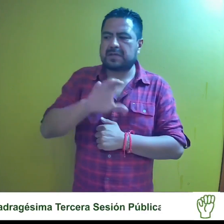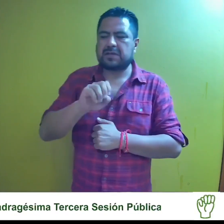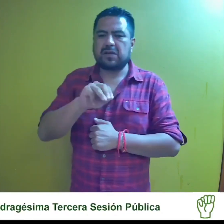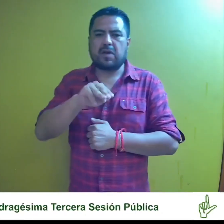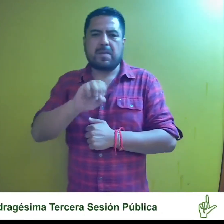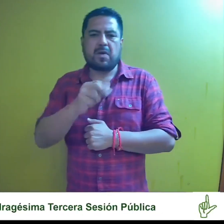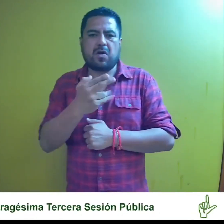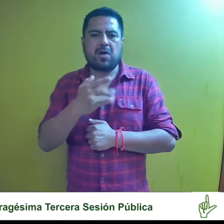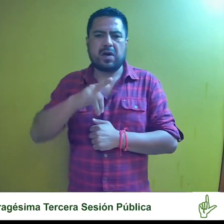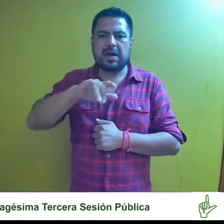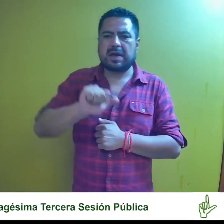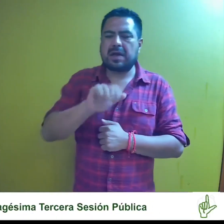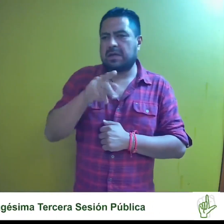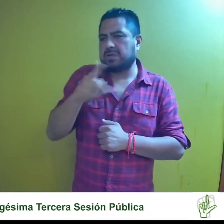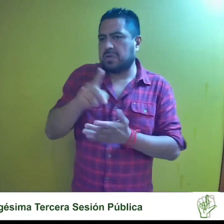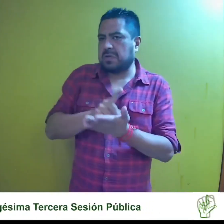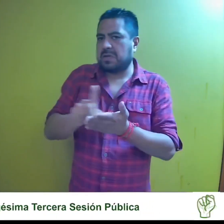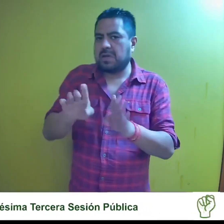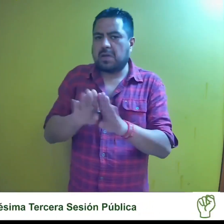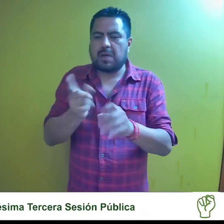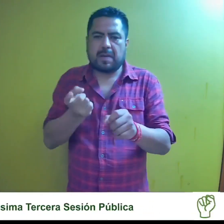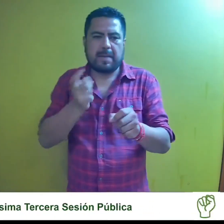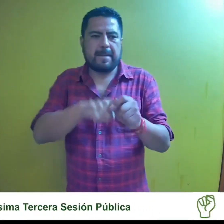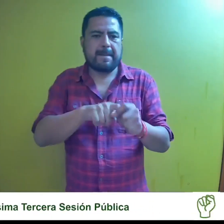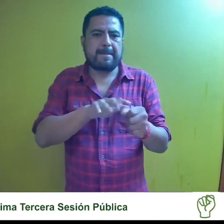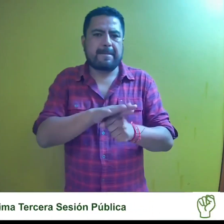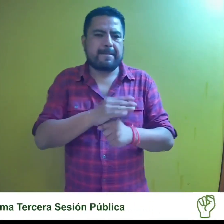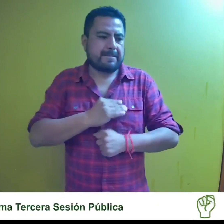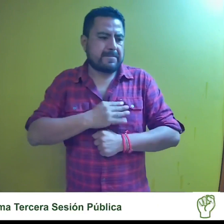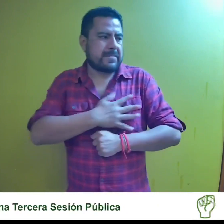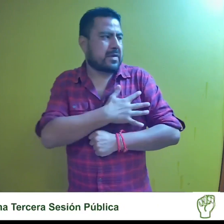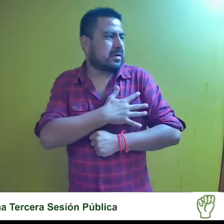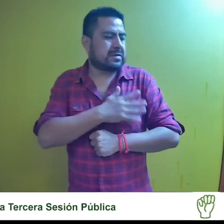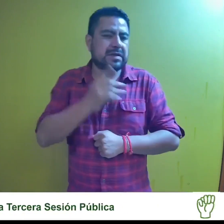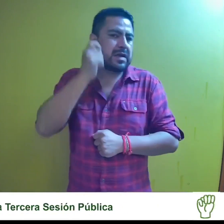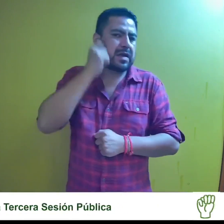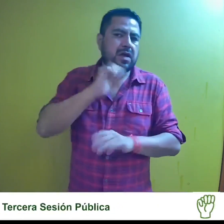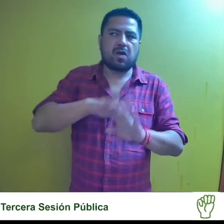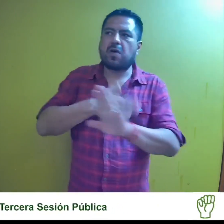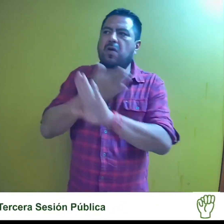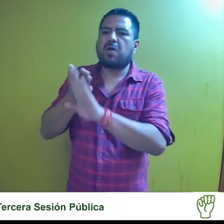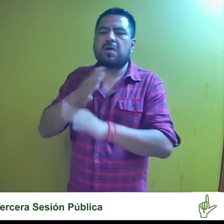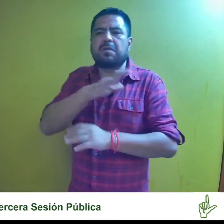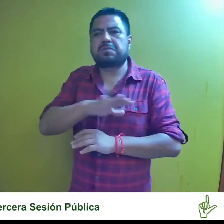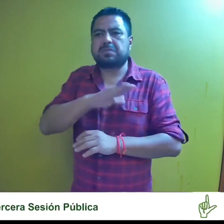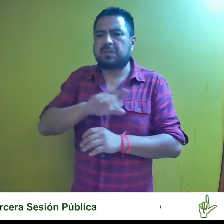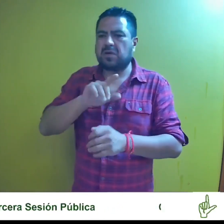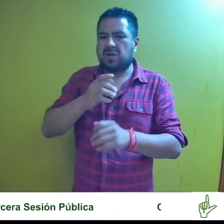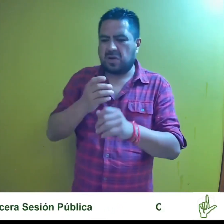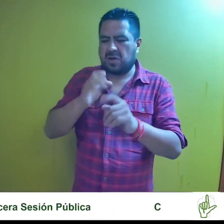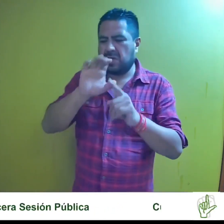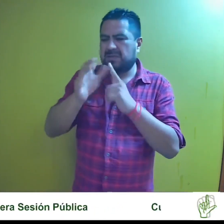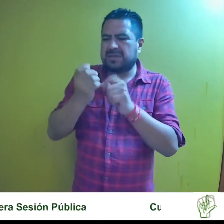Mujica por su propio derecho en su carácter de militante del Partido del Bienestar Guerrero en contra de la omisión de la Comisión Estatal de Garantías de ese partido